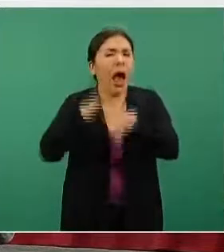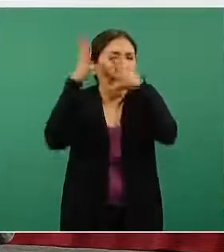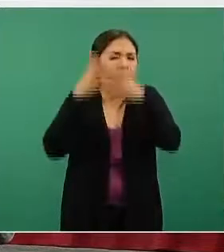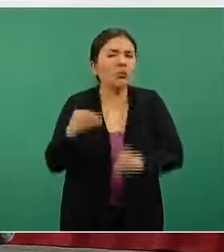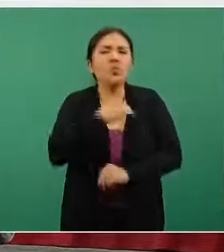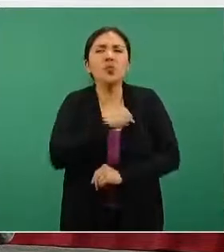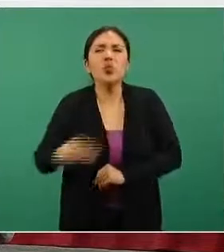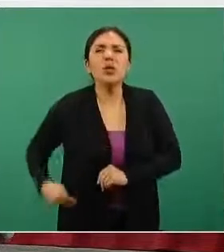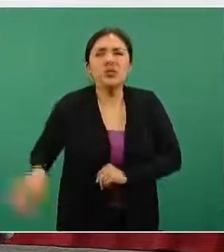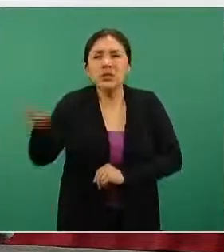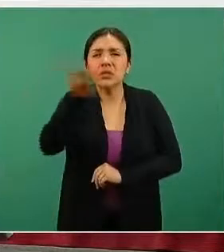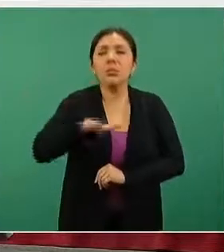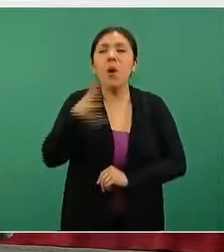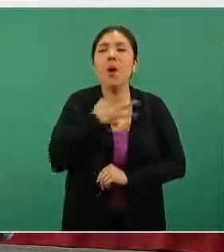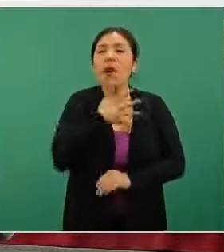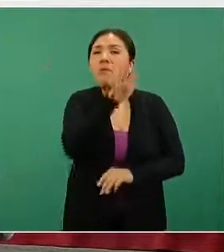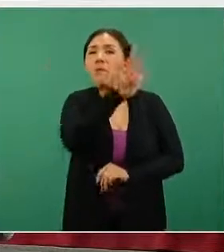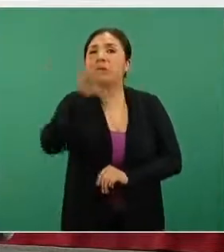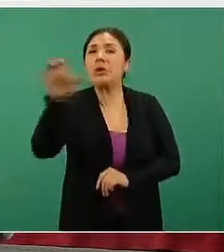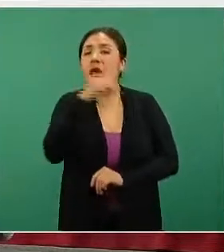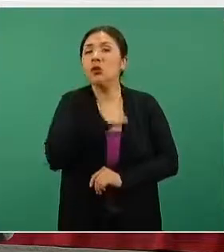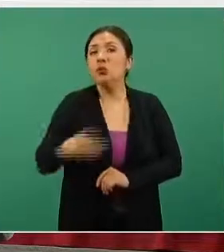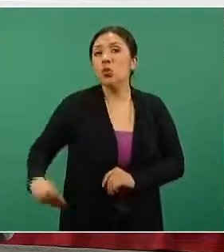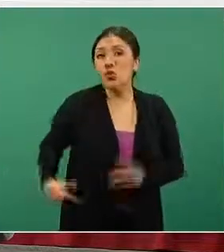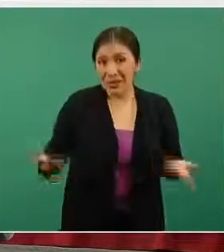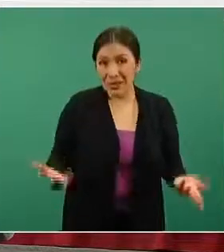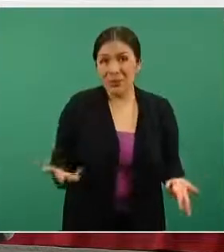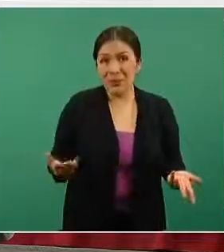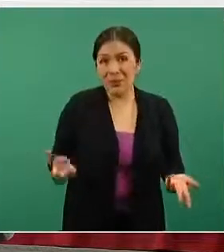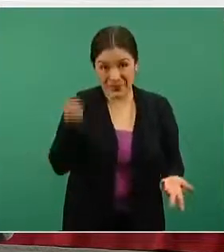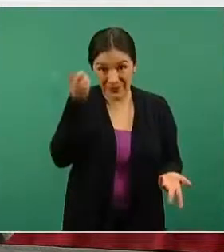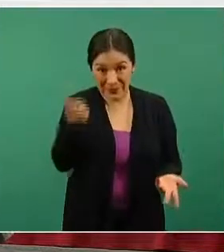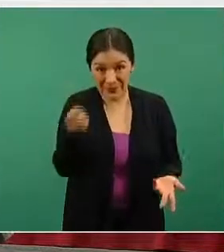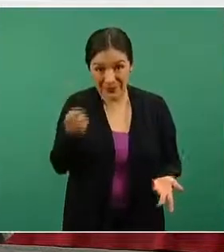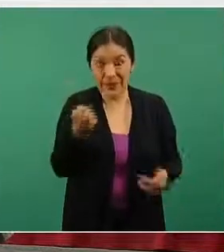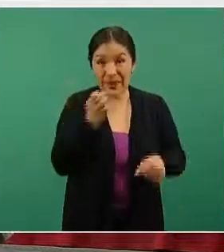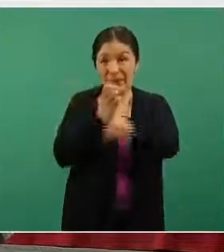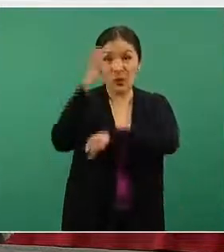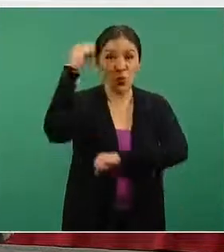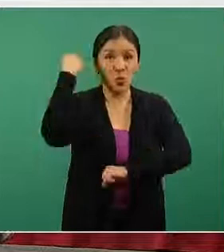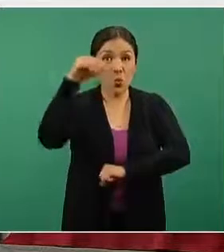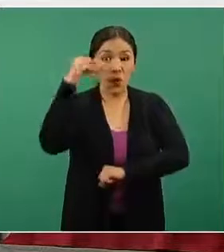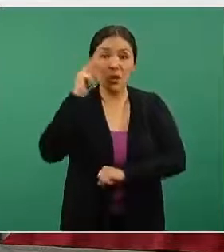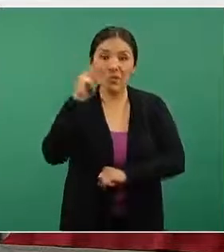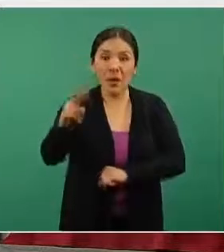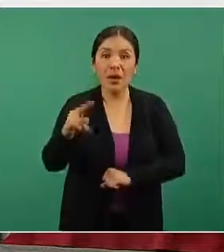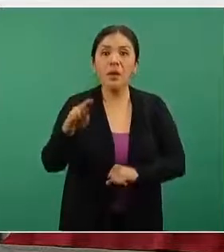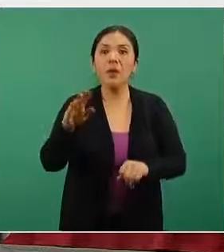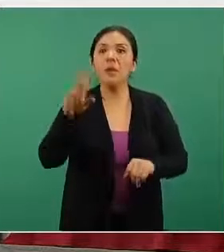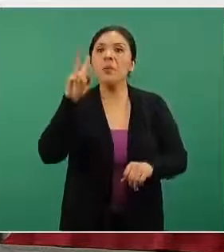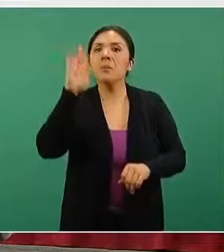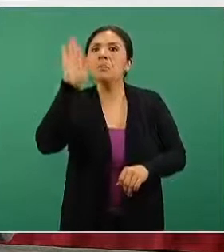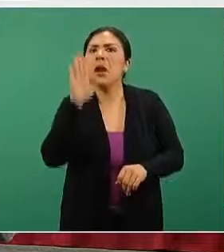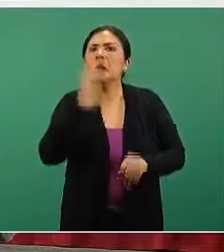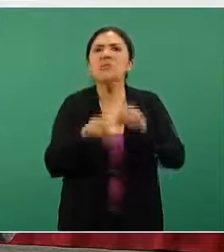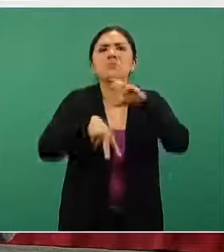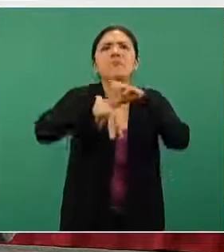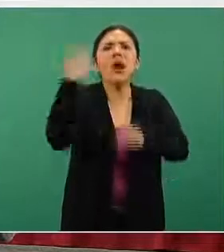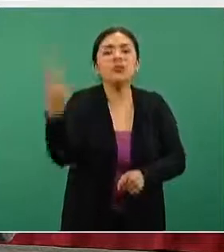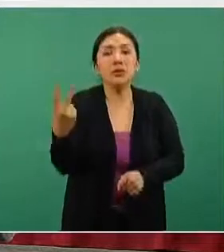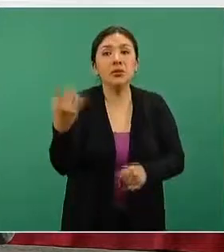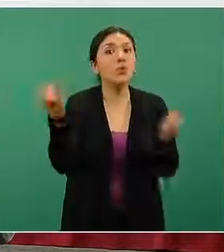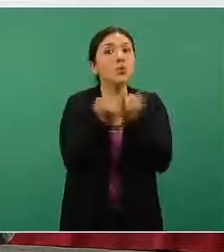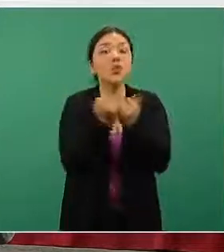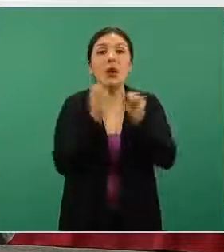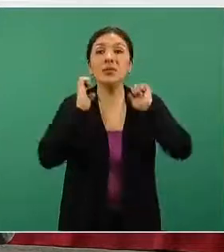del país. Tiene más de 500 municipios. Entonces, por eso, el estado de Oaxaca parece como casi sin cobertura. Chiapas